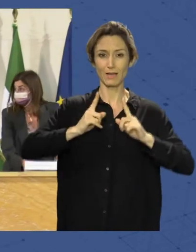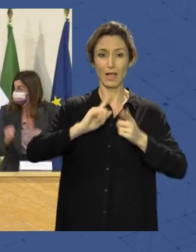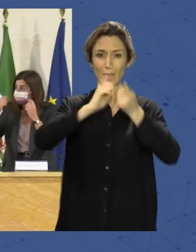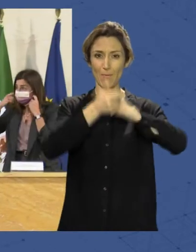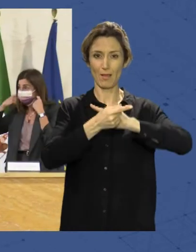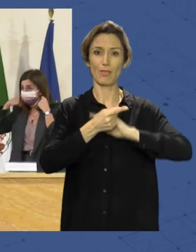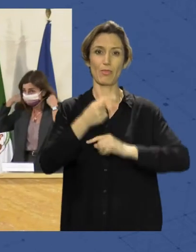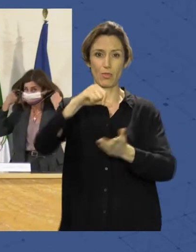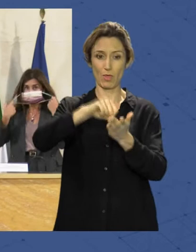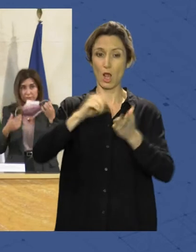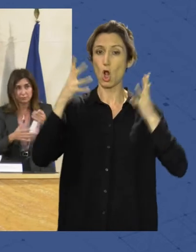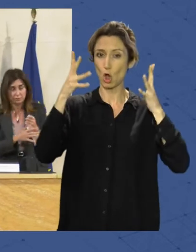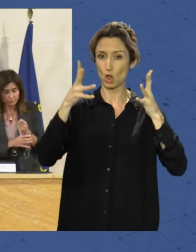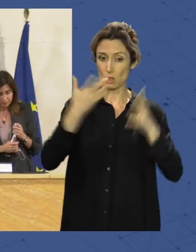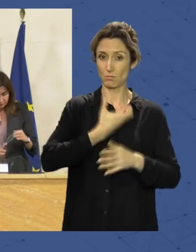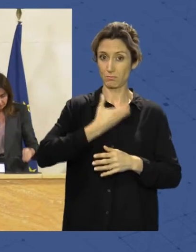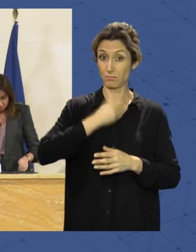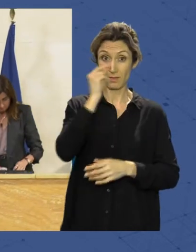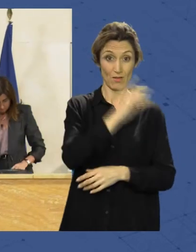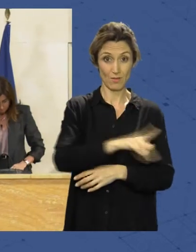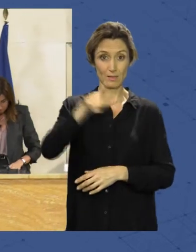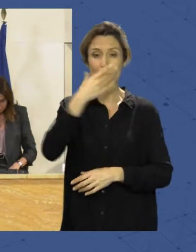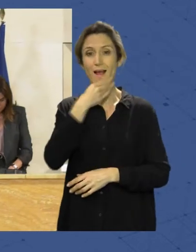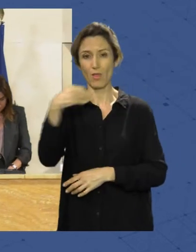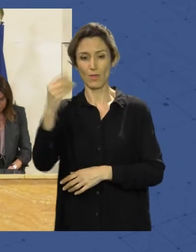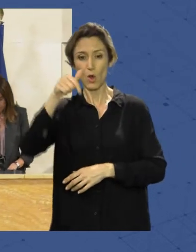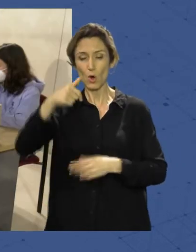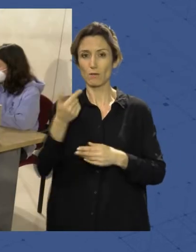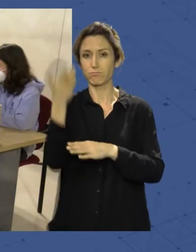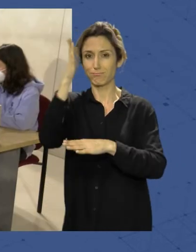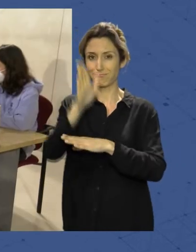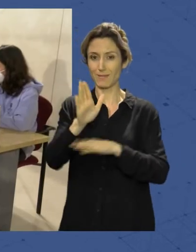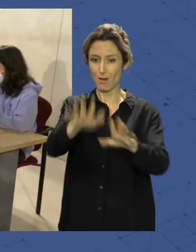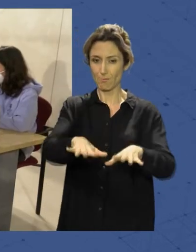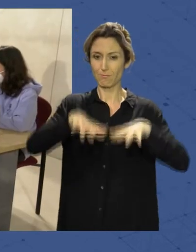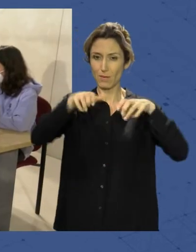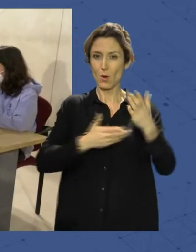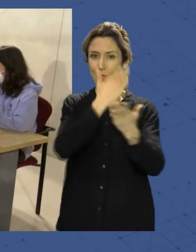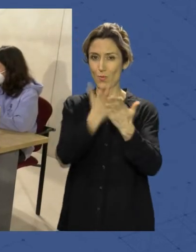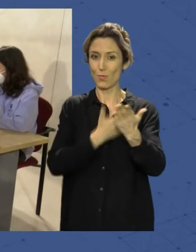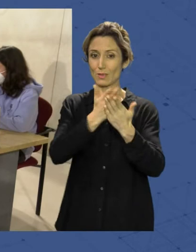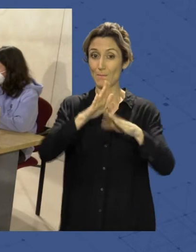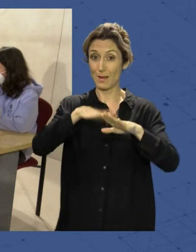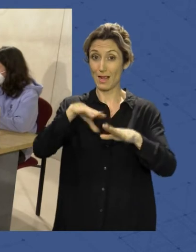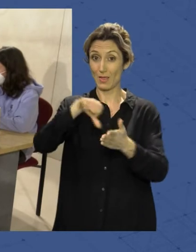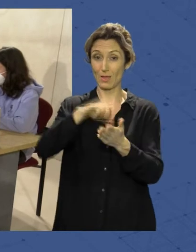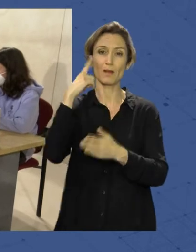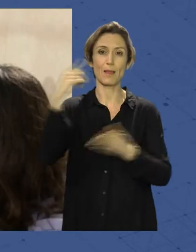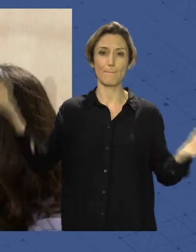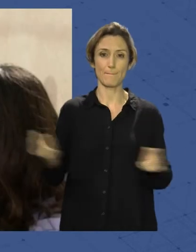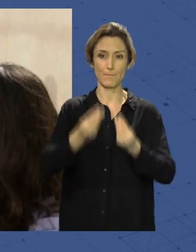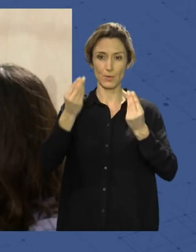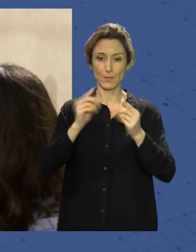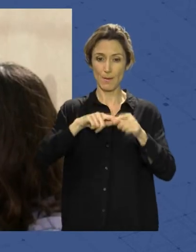Municipal de la Infancia y la Adolescencia y hoy han podido presentar en el Pleno sus propuestas para mejorar Almería. Los miembros de este Consejo,